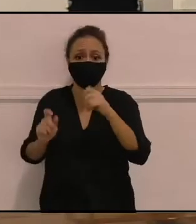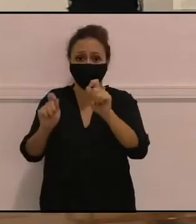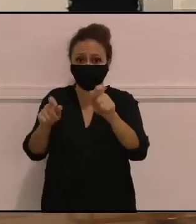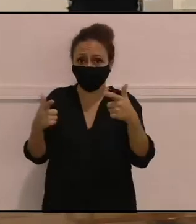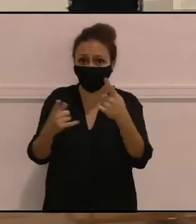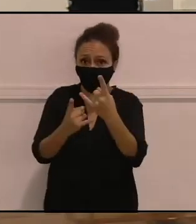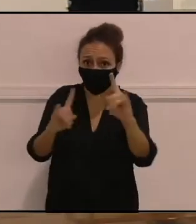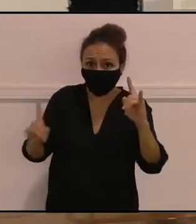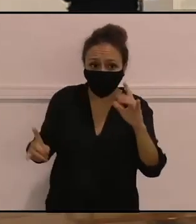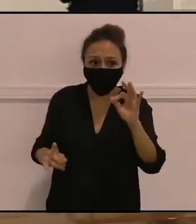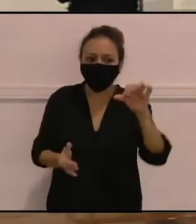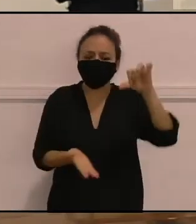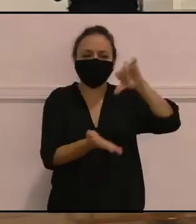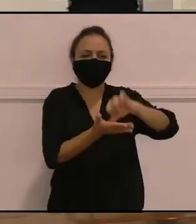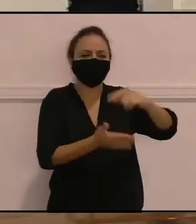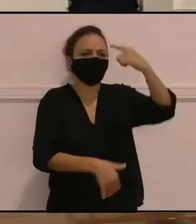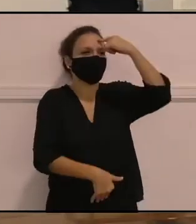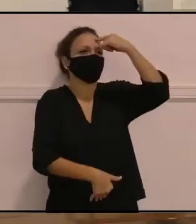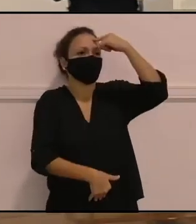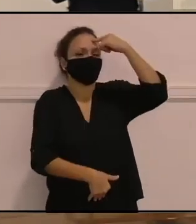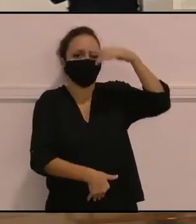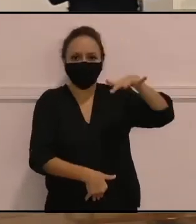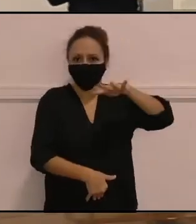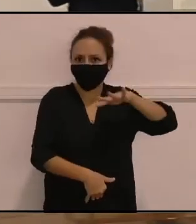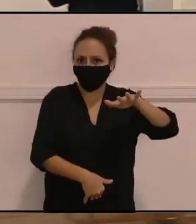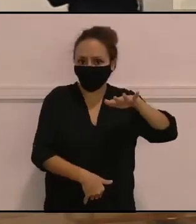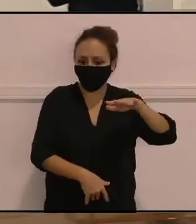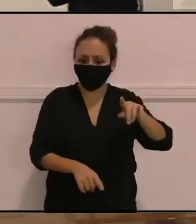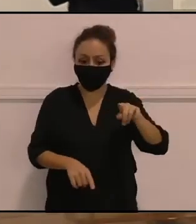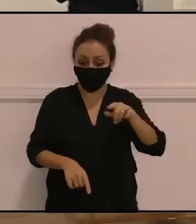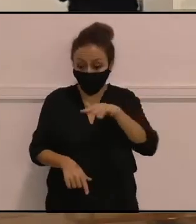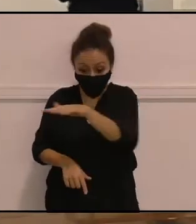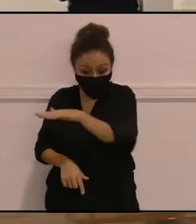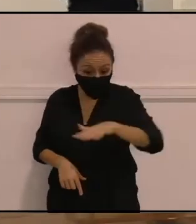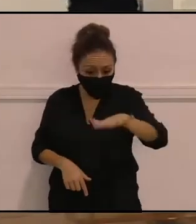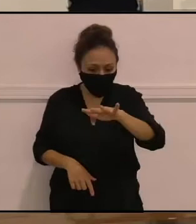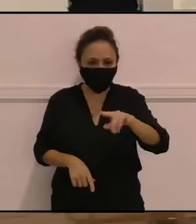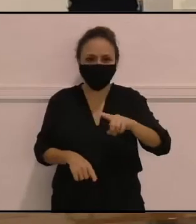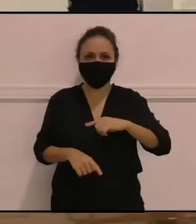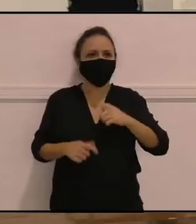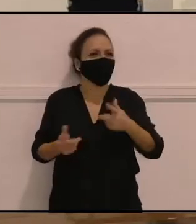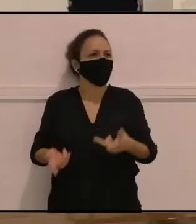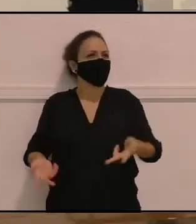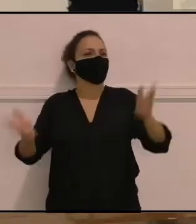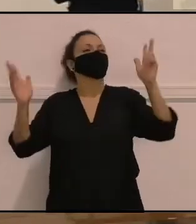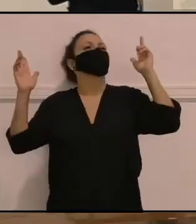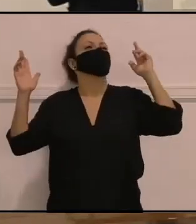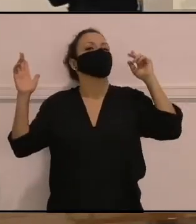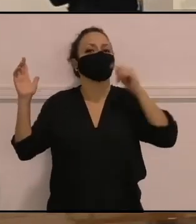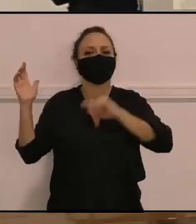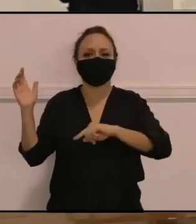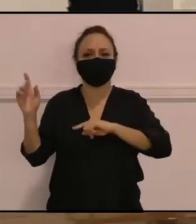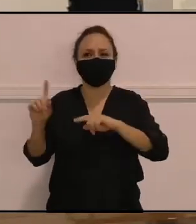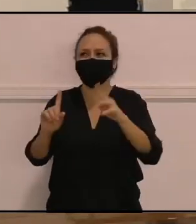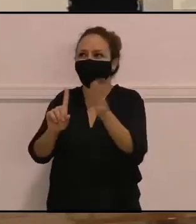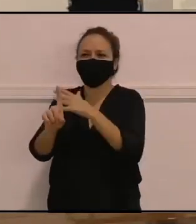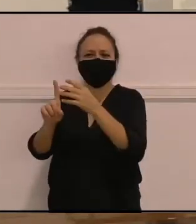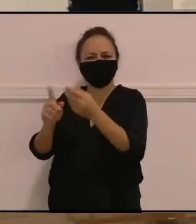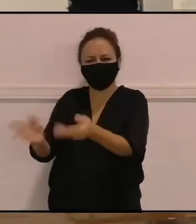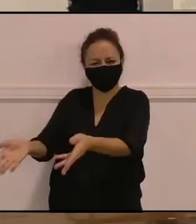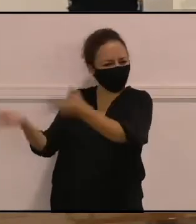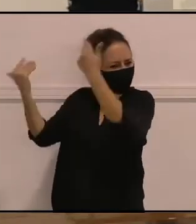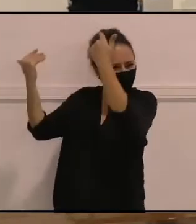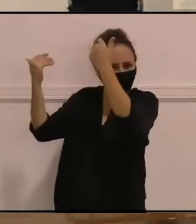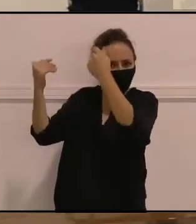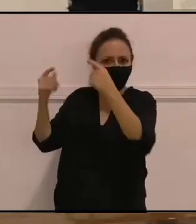puede ser un lugar de la ciudad que describía Maiti, y nos sentimos libre, nos sentimos a salvo de todas esas violencias, como la